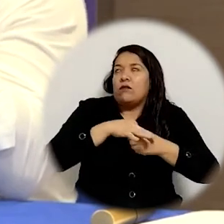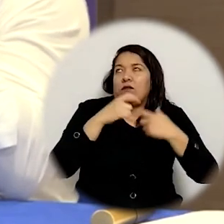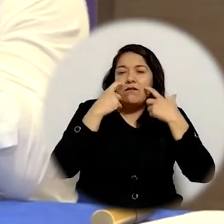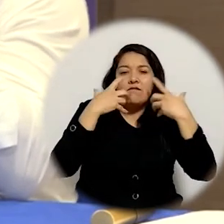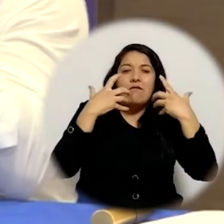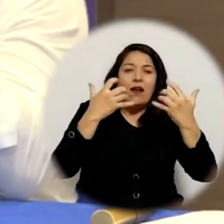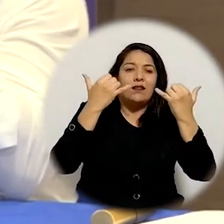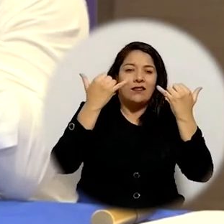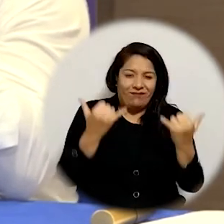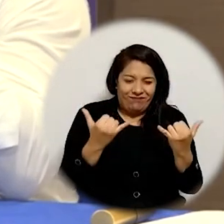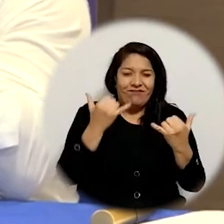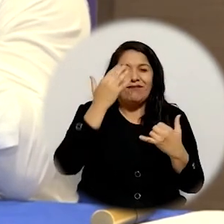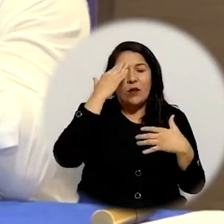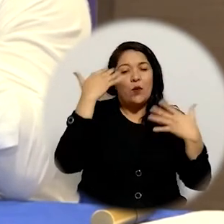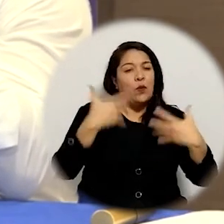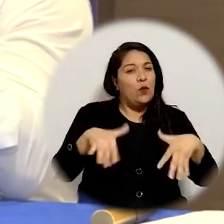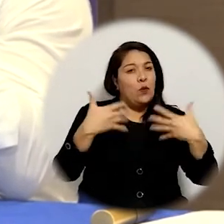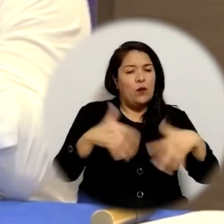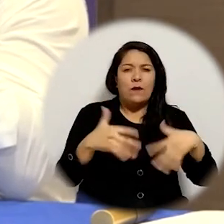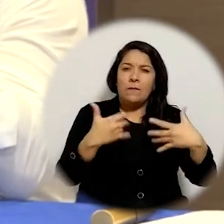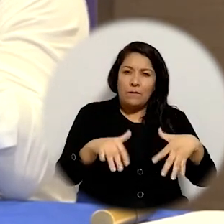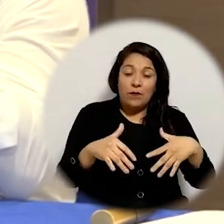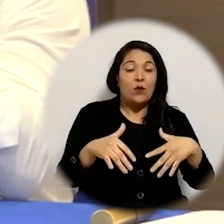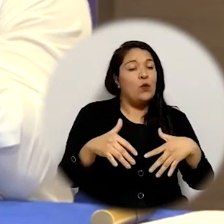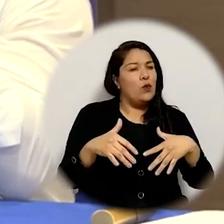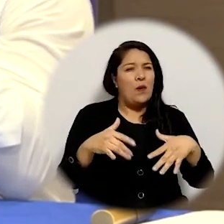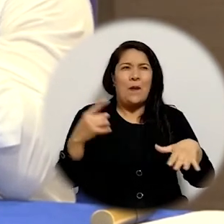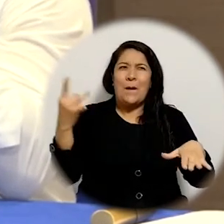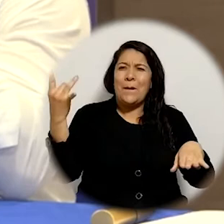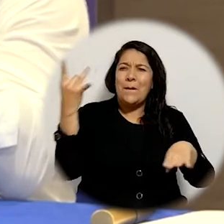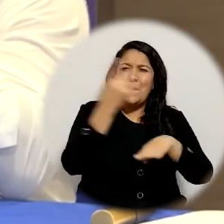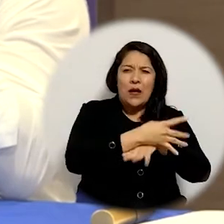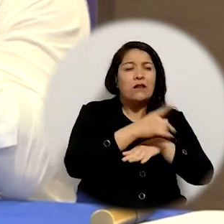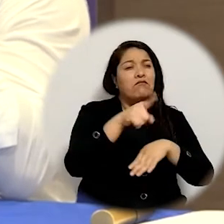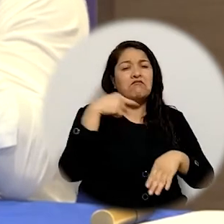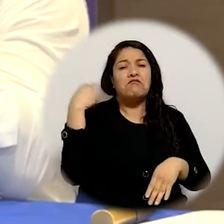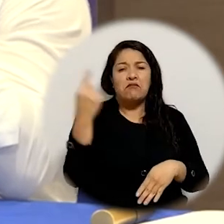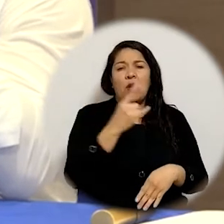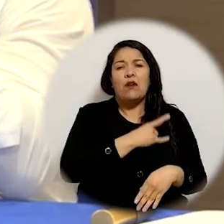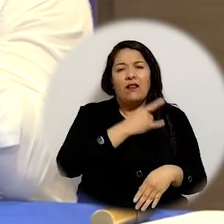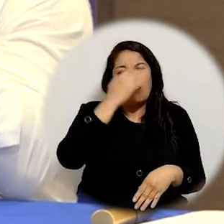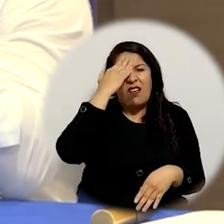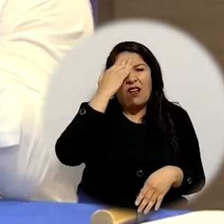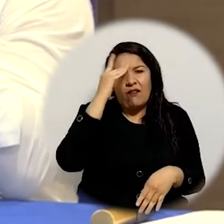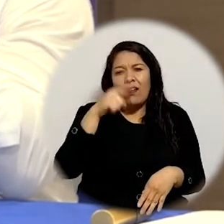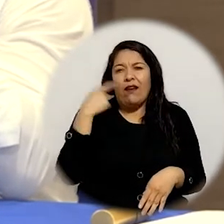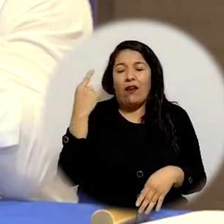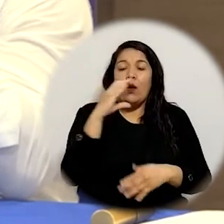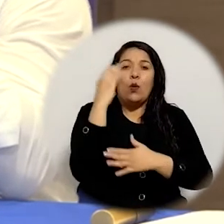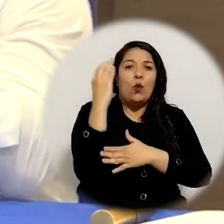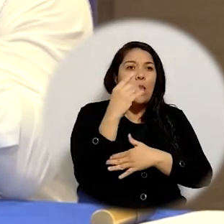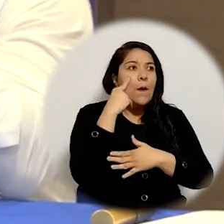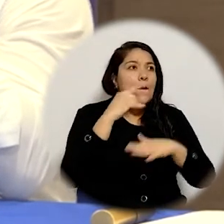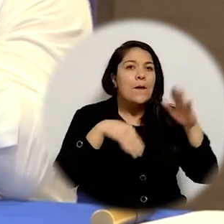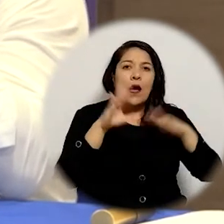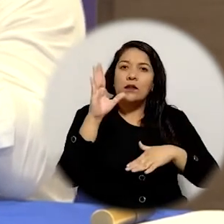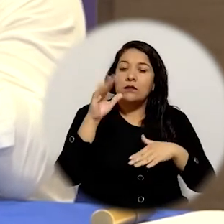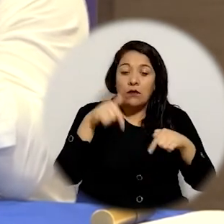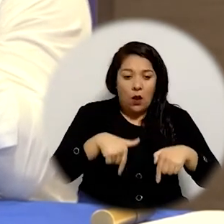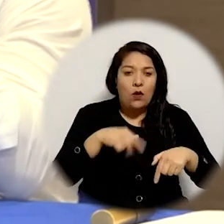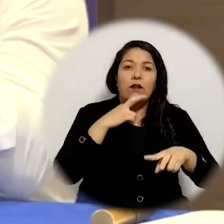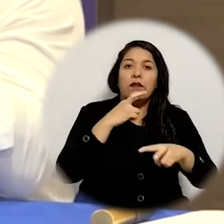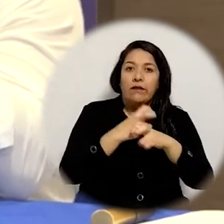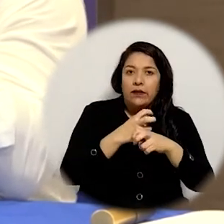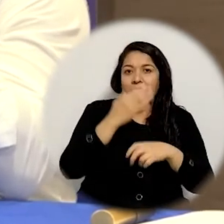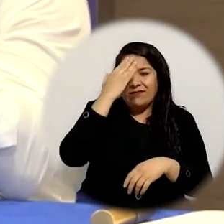histórica sin precedentes en la universidad, inclusive muy por encima de los promedios de participación de las universidades públicas en Colombia en una